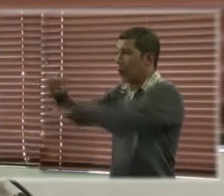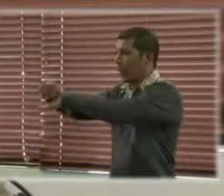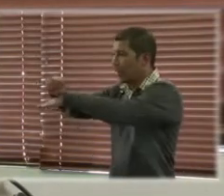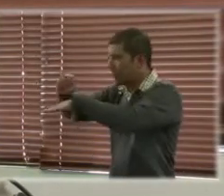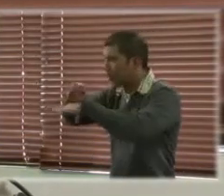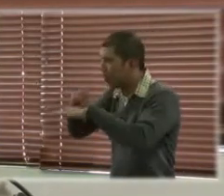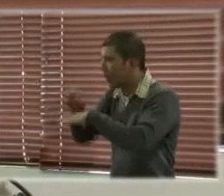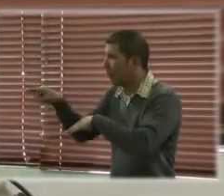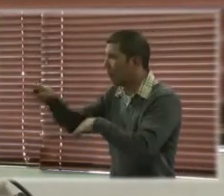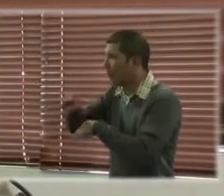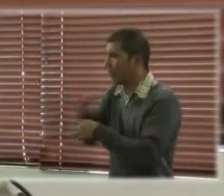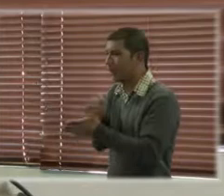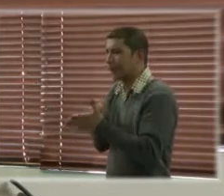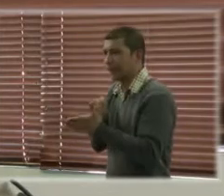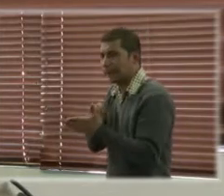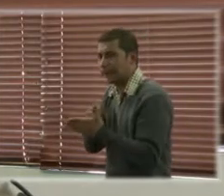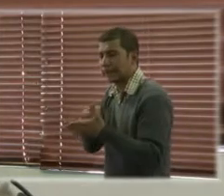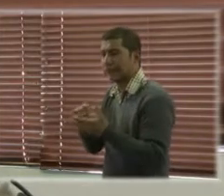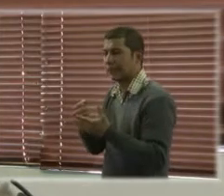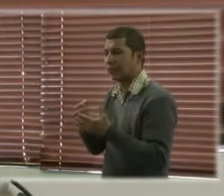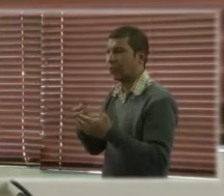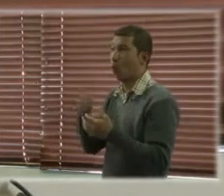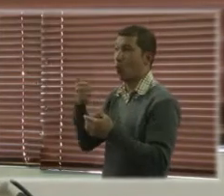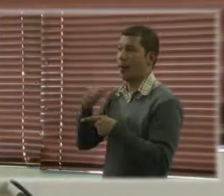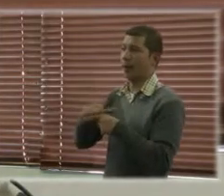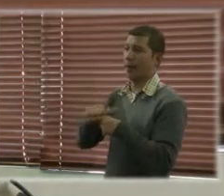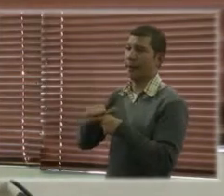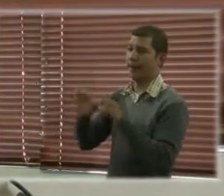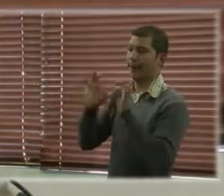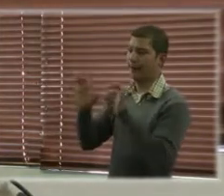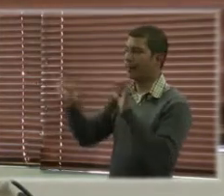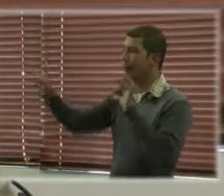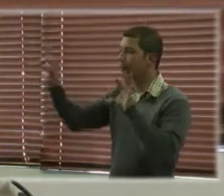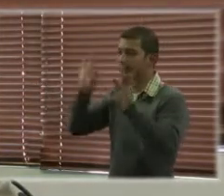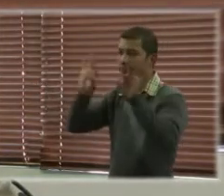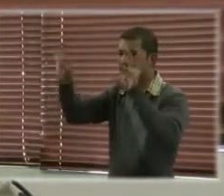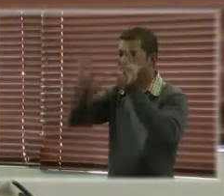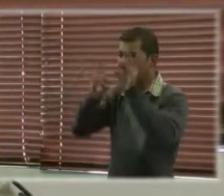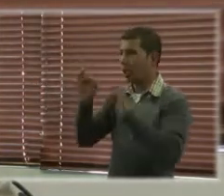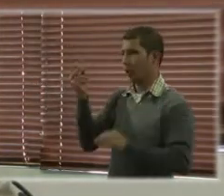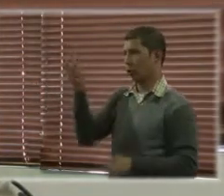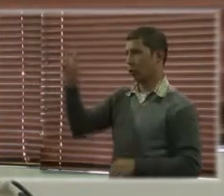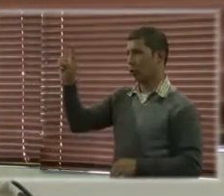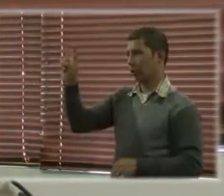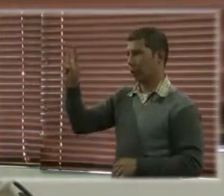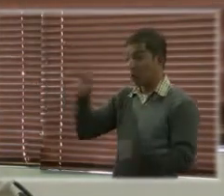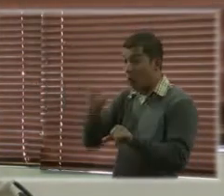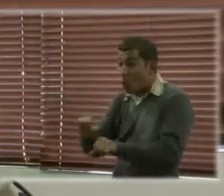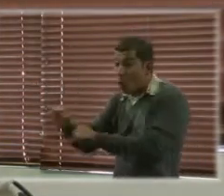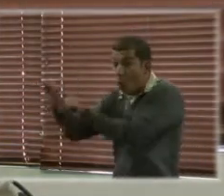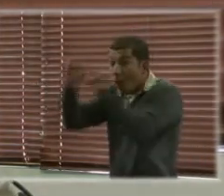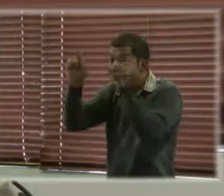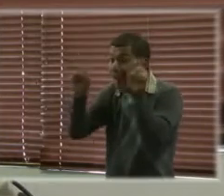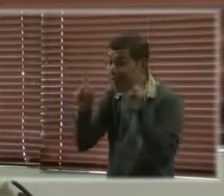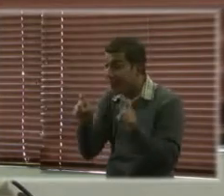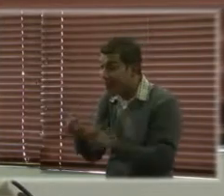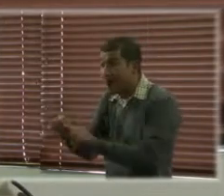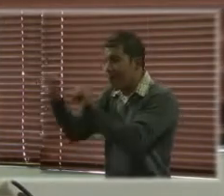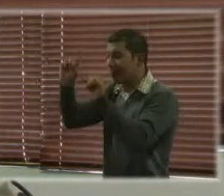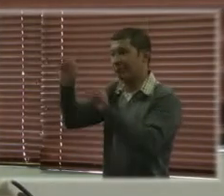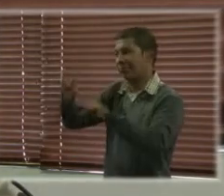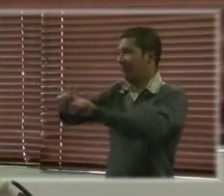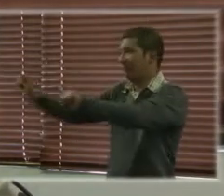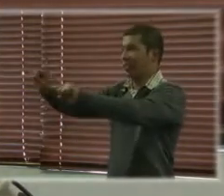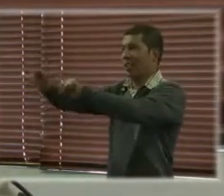documentamos como buenas prácticas son de una naturaleza muy diferente, pero todas muy buenas y todas dentro de contextos